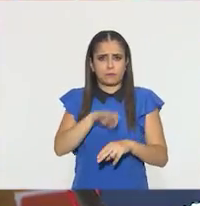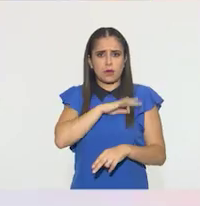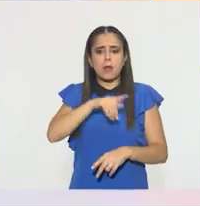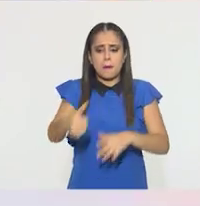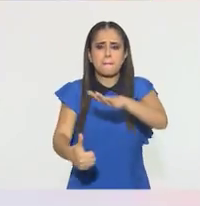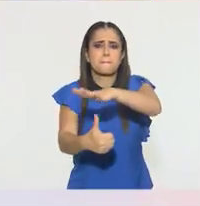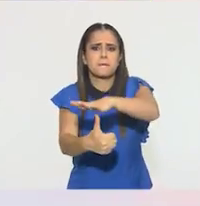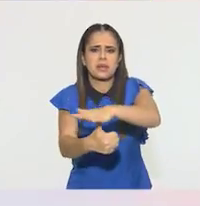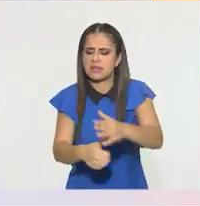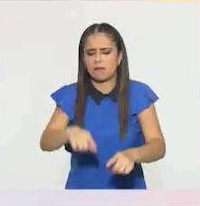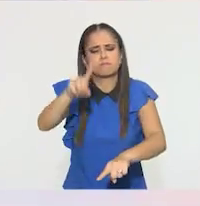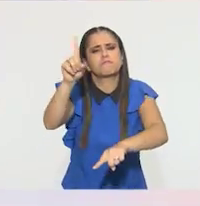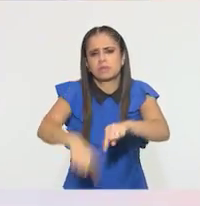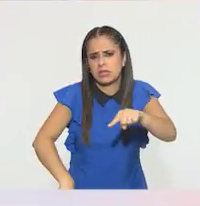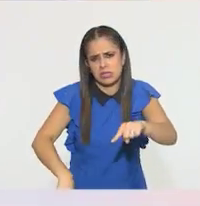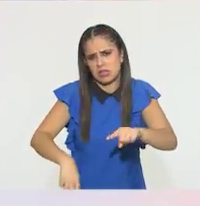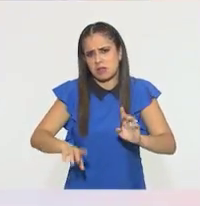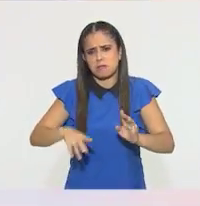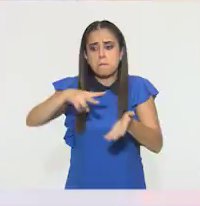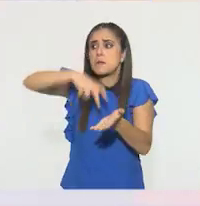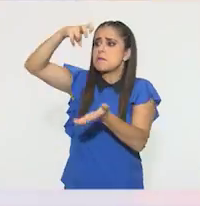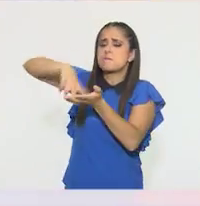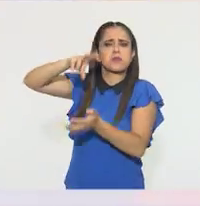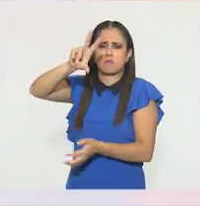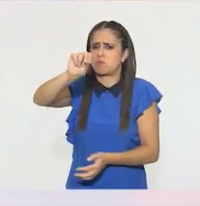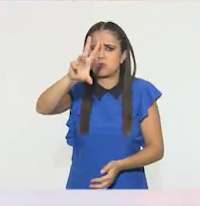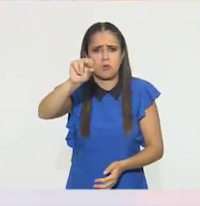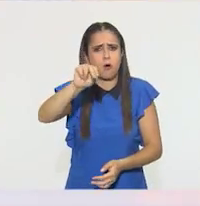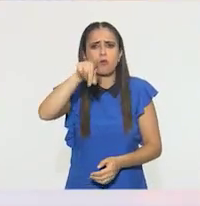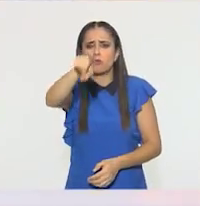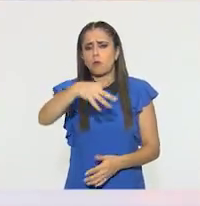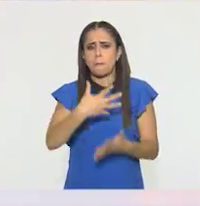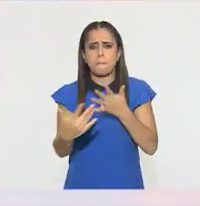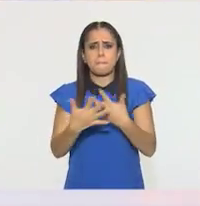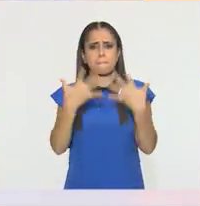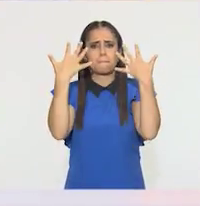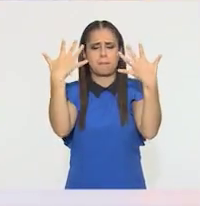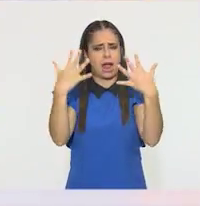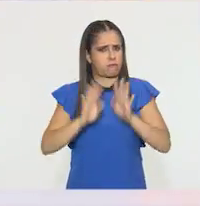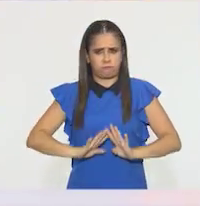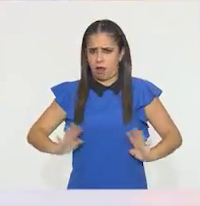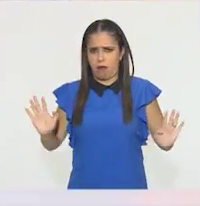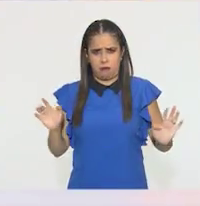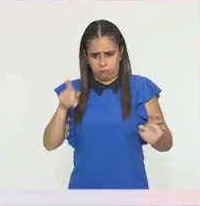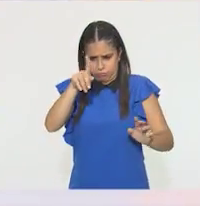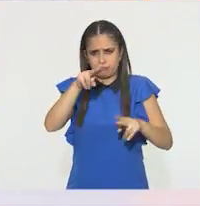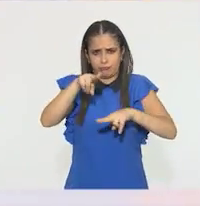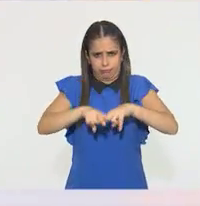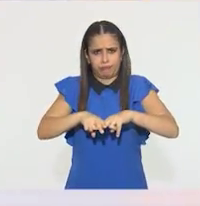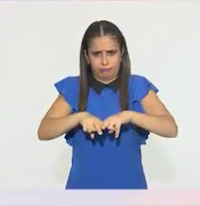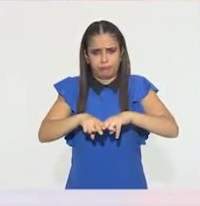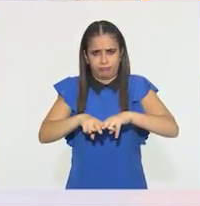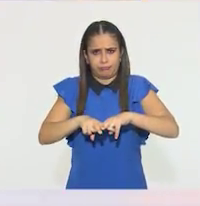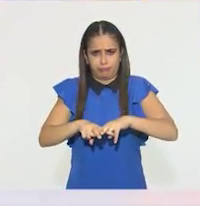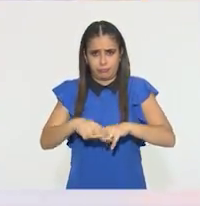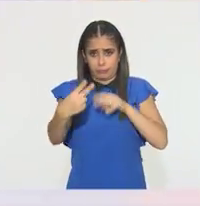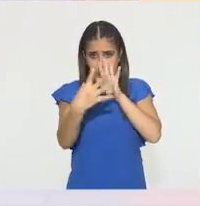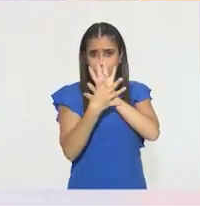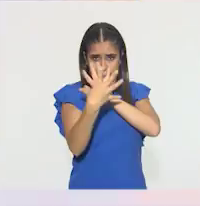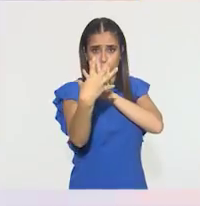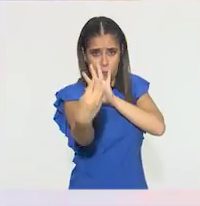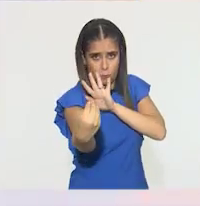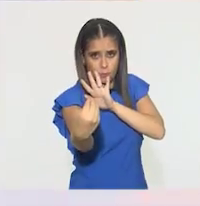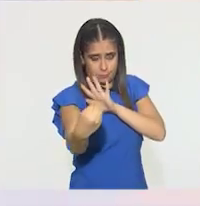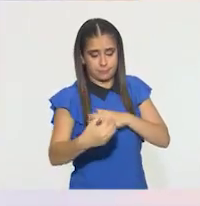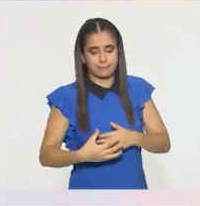la mesa. No vas a estar brincando. Solamente manos y coordinación. Ok. ¿De acuerdo? Perfecto. Me sigues, María. Yo te